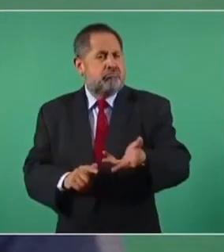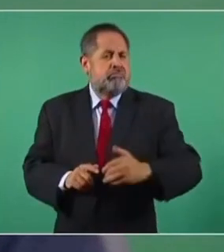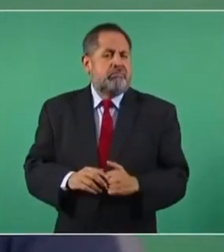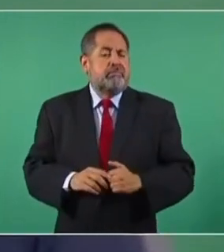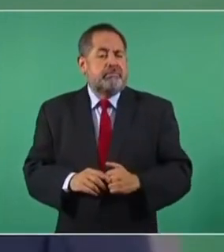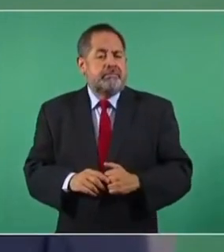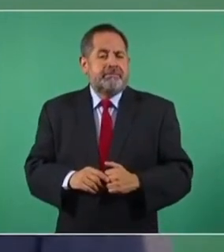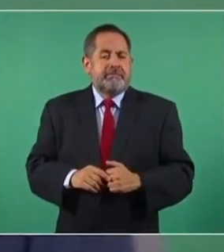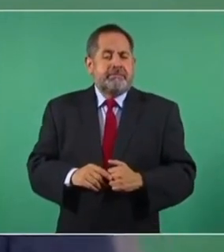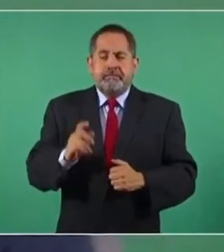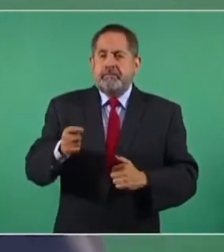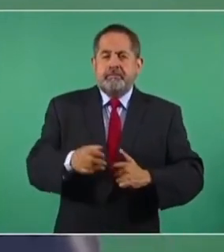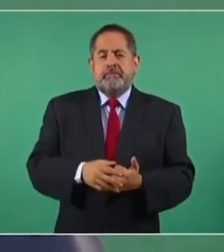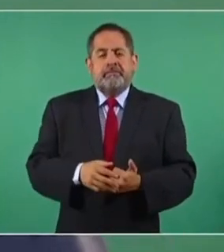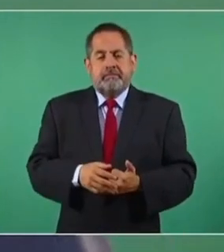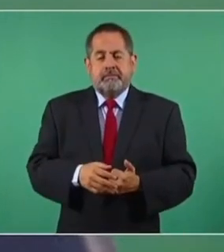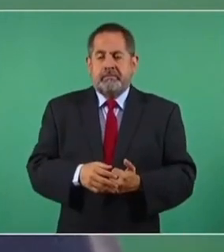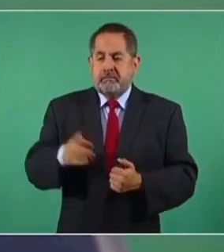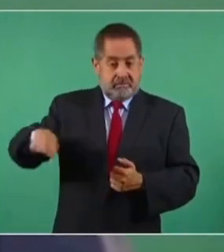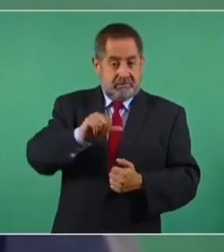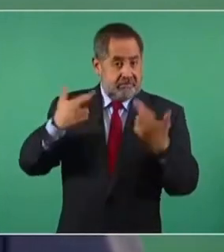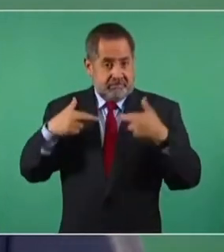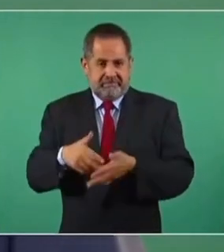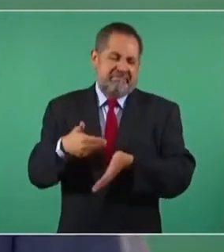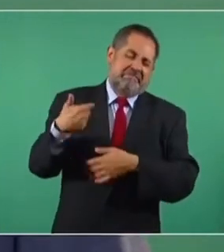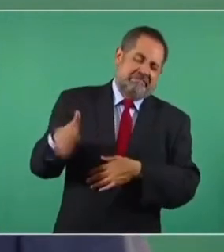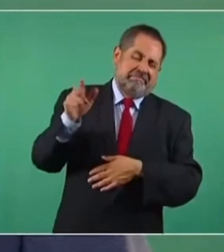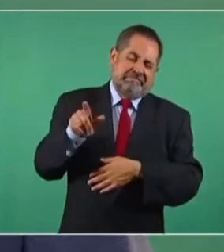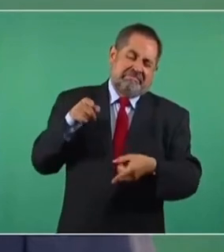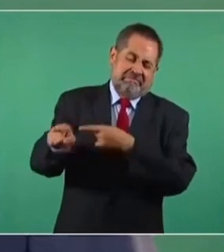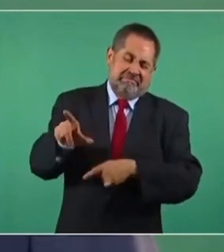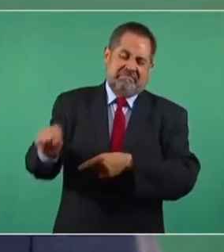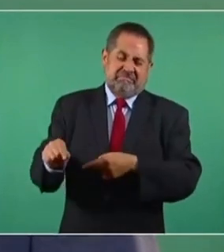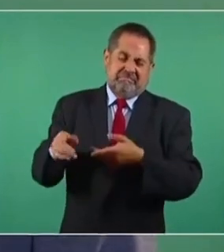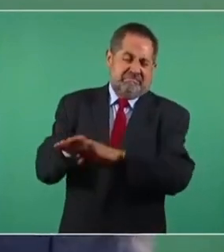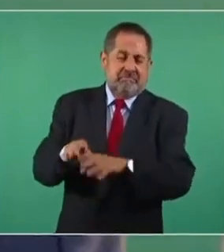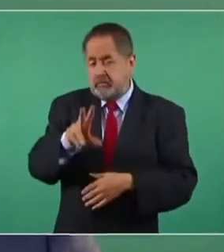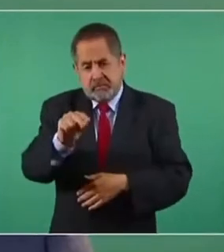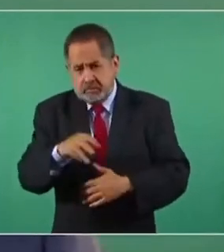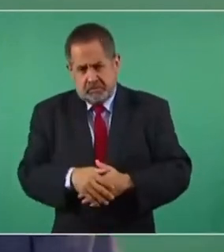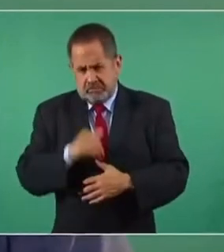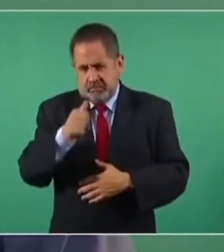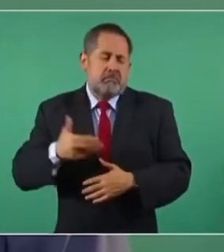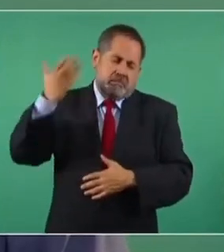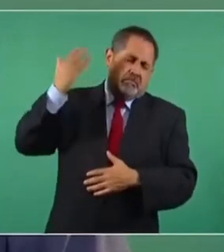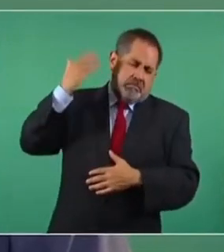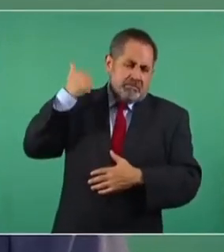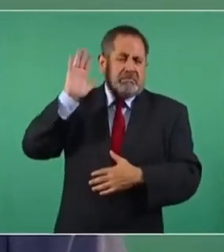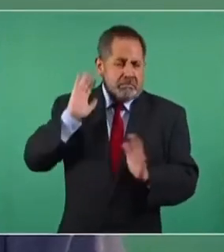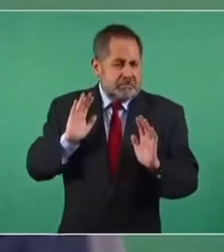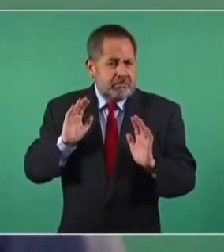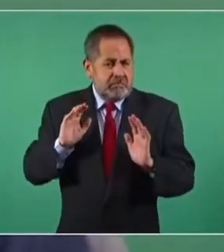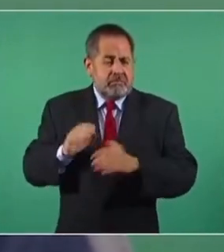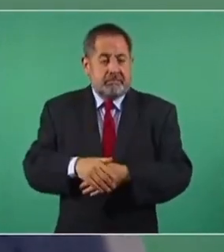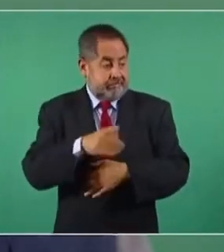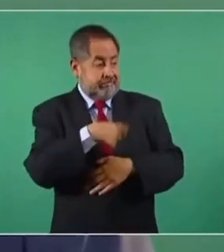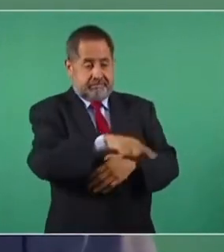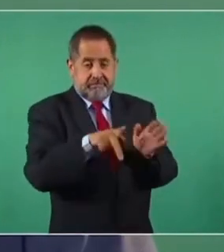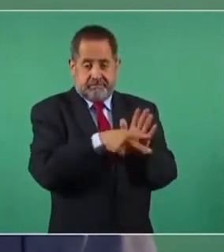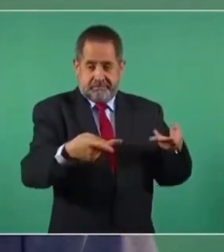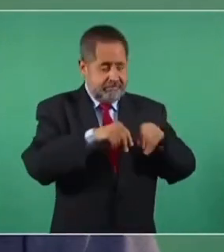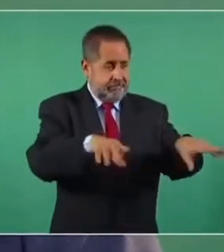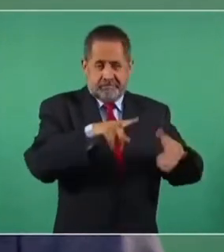no se les insulta, no se les desprestigia, no se les reprime, así era antes. Y los medios